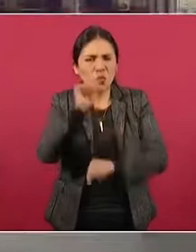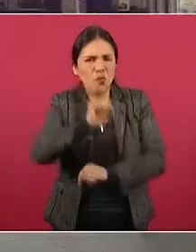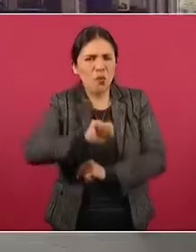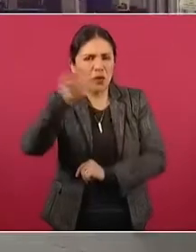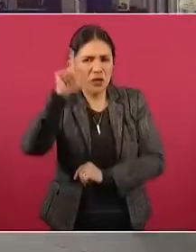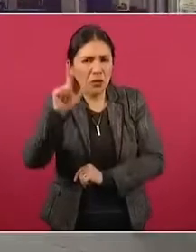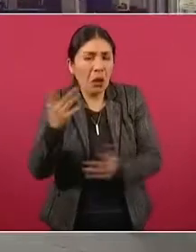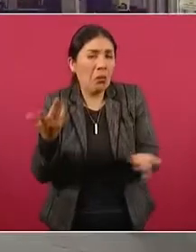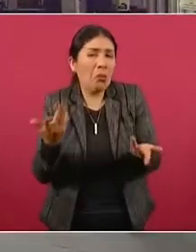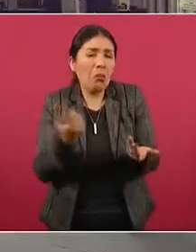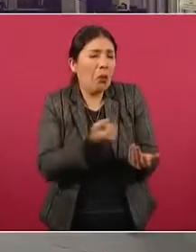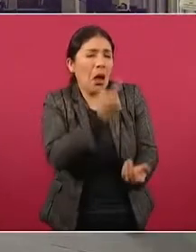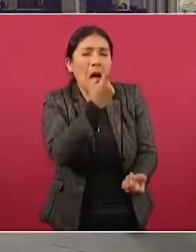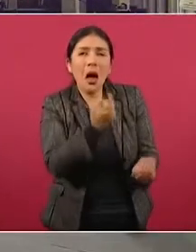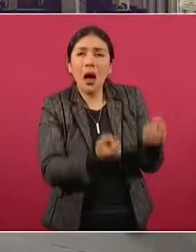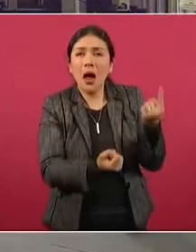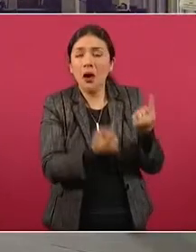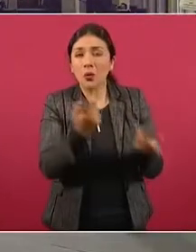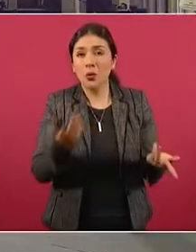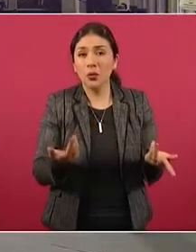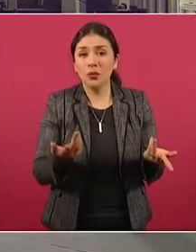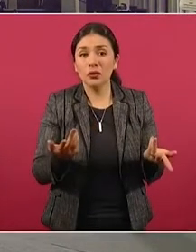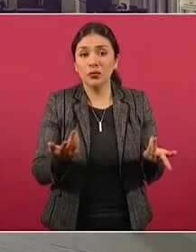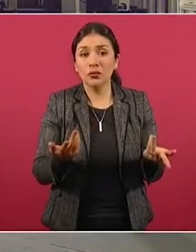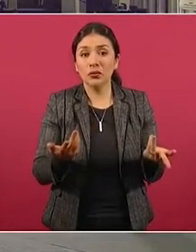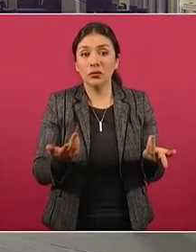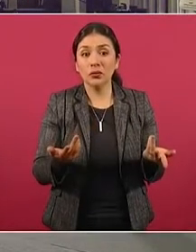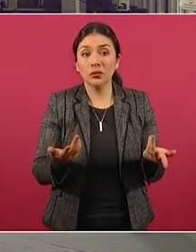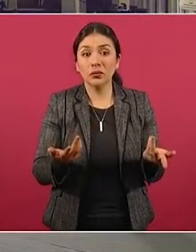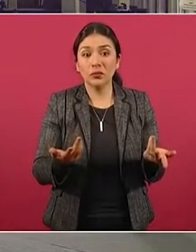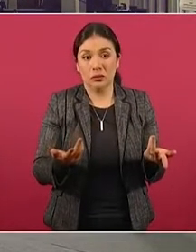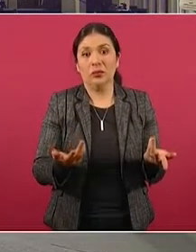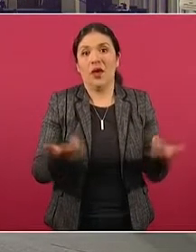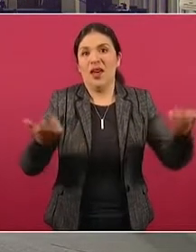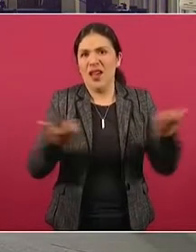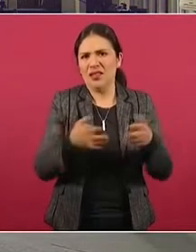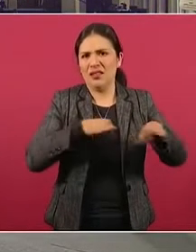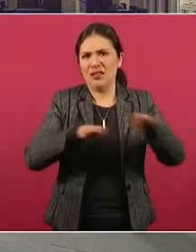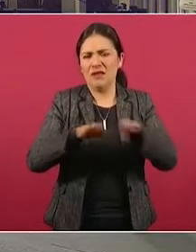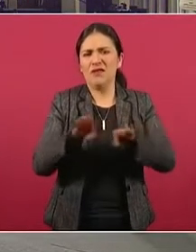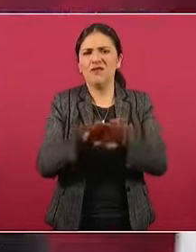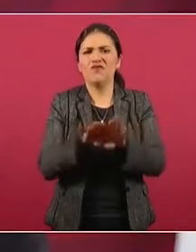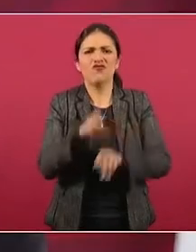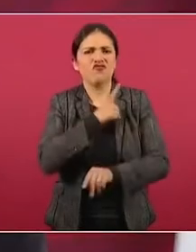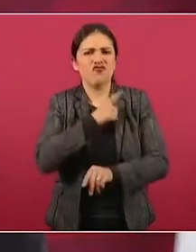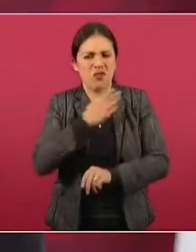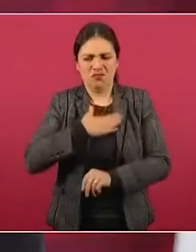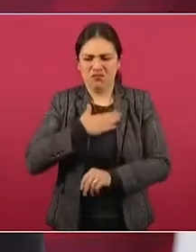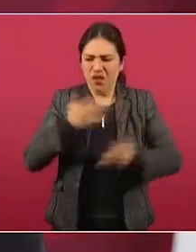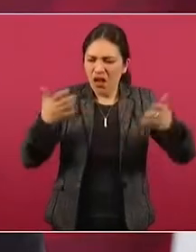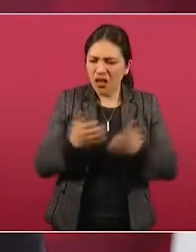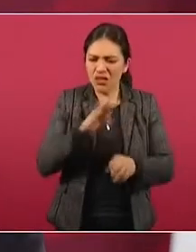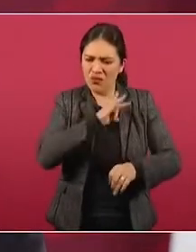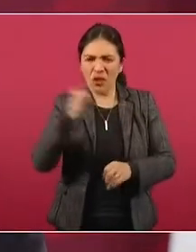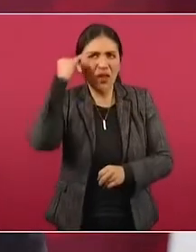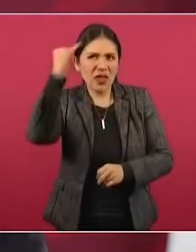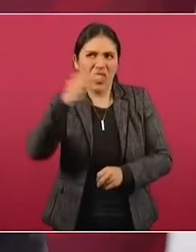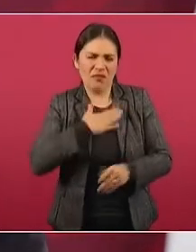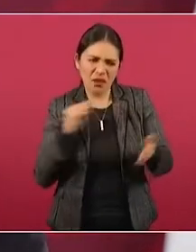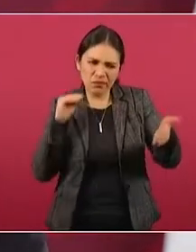que actúan con independencia, que argumentan,